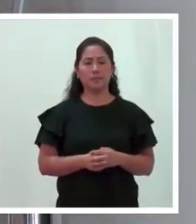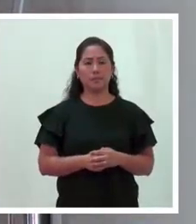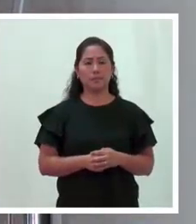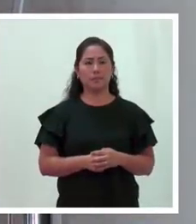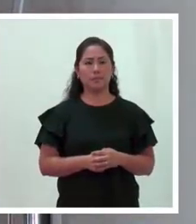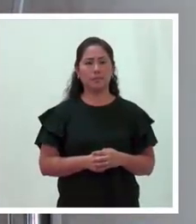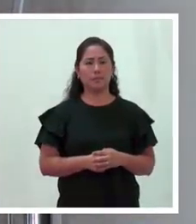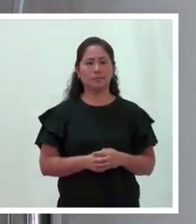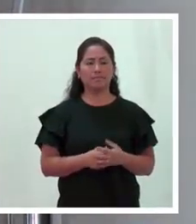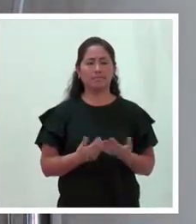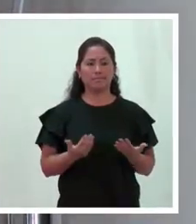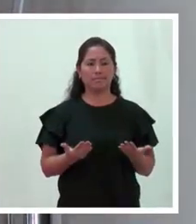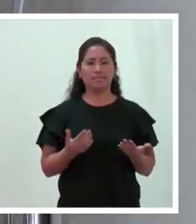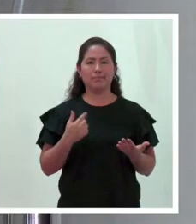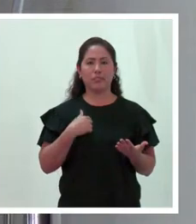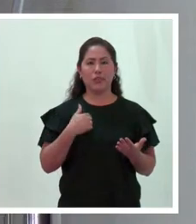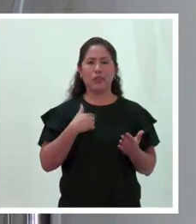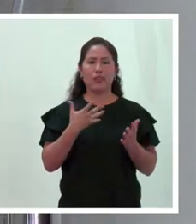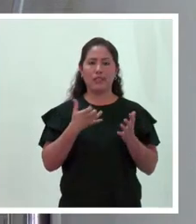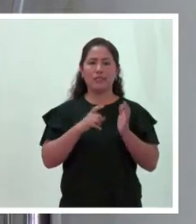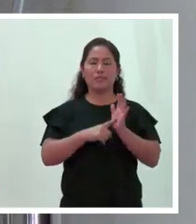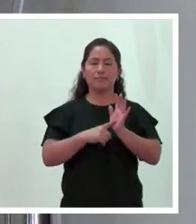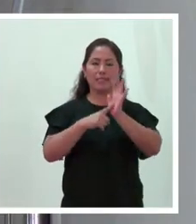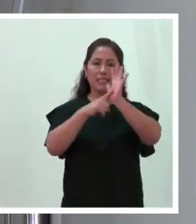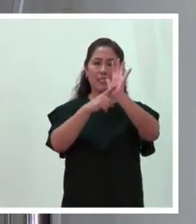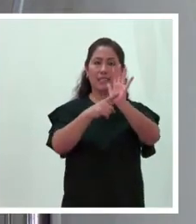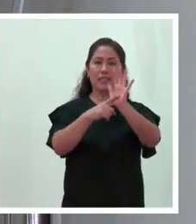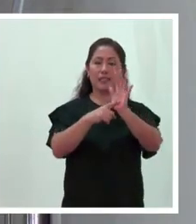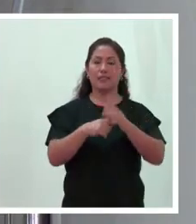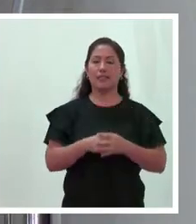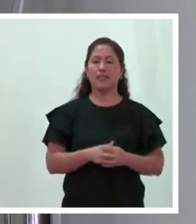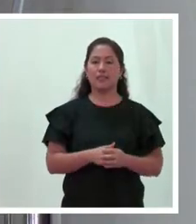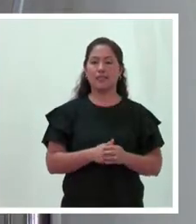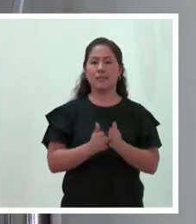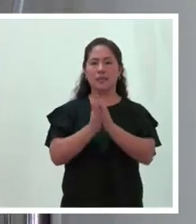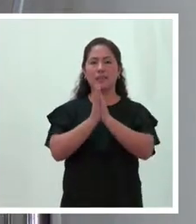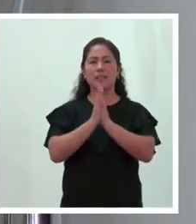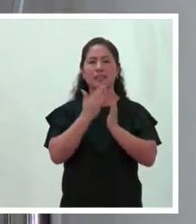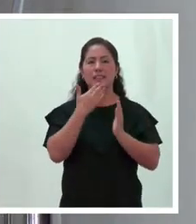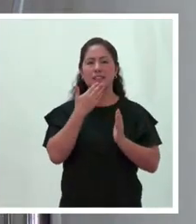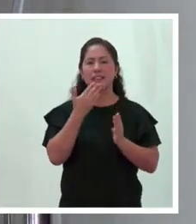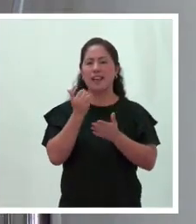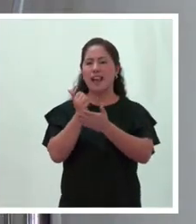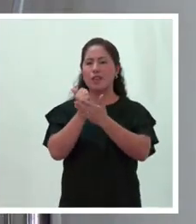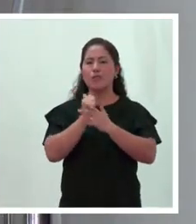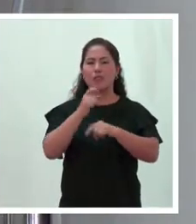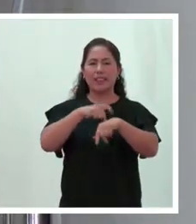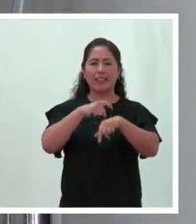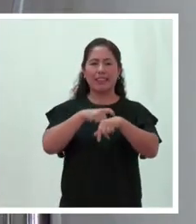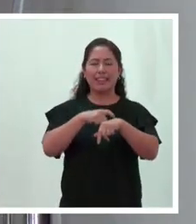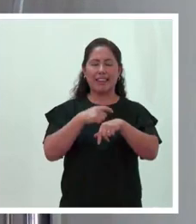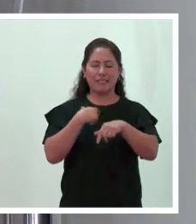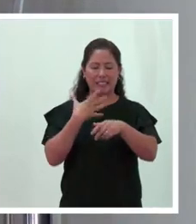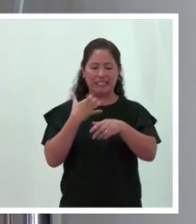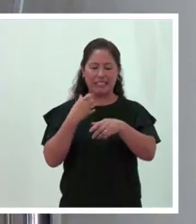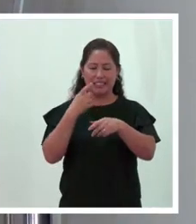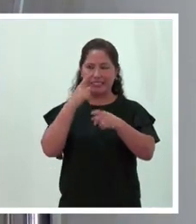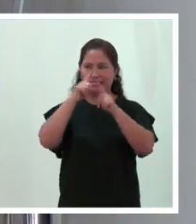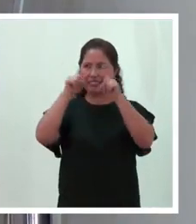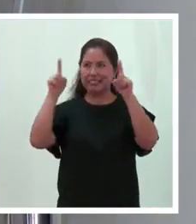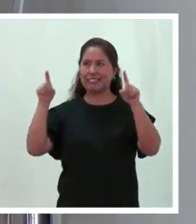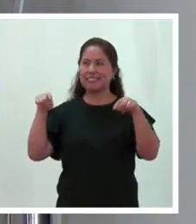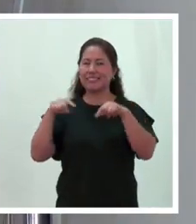Para ello, yo en esta presentación, y voy a pedir que me ayuden por favor con el tiempo, espero poder lograr,